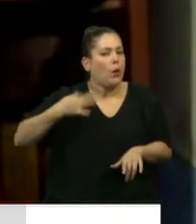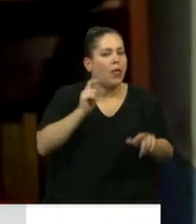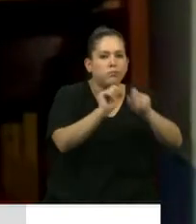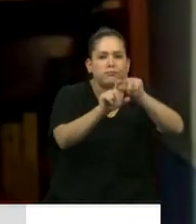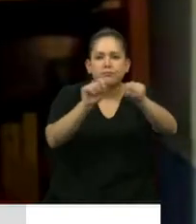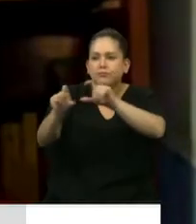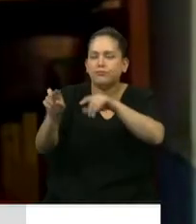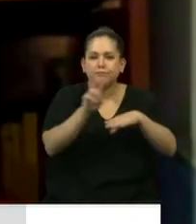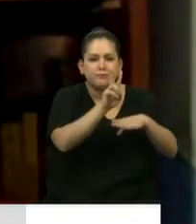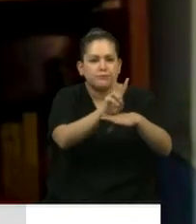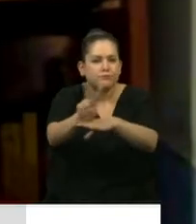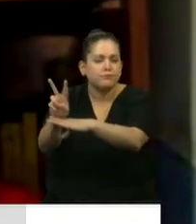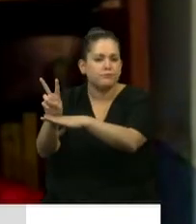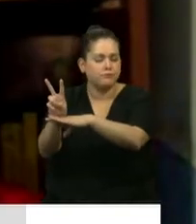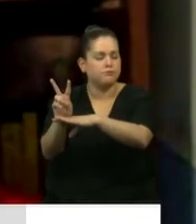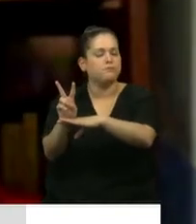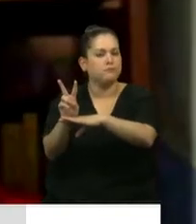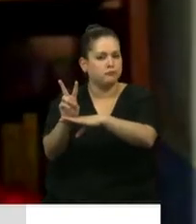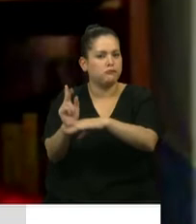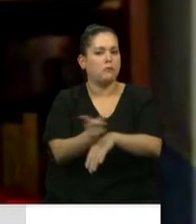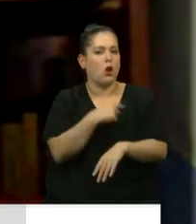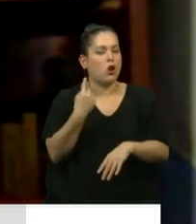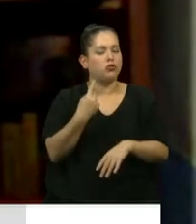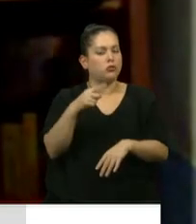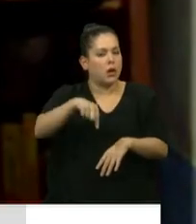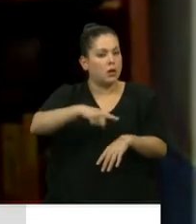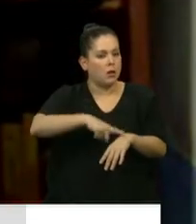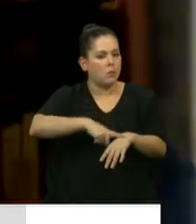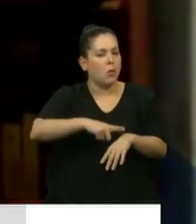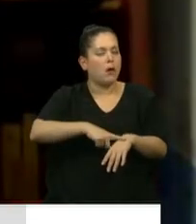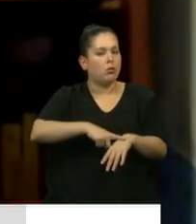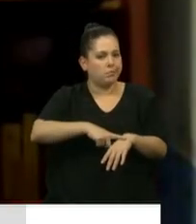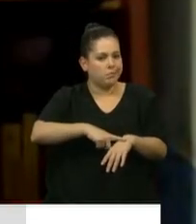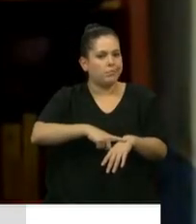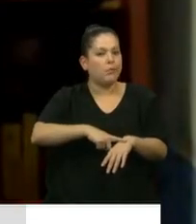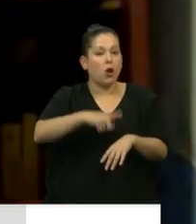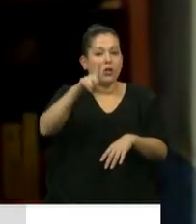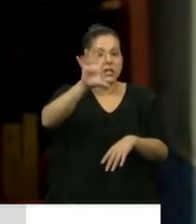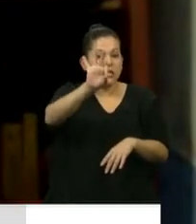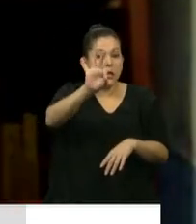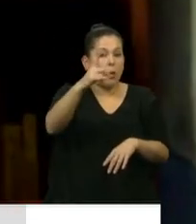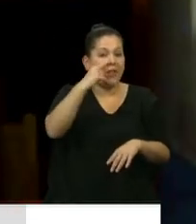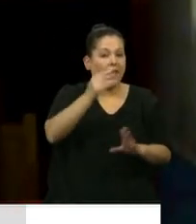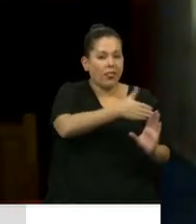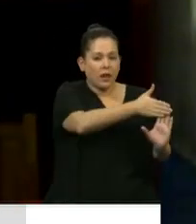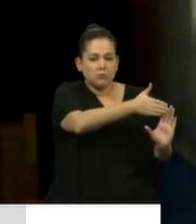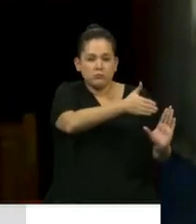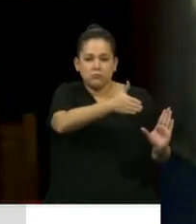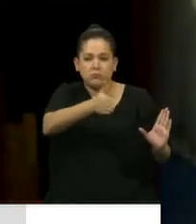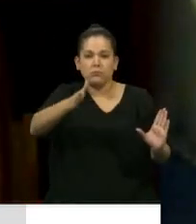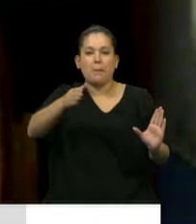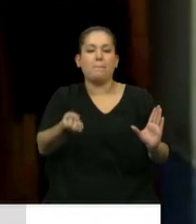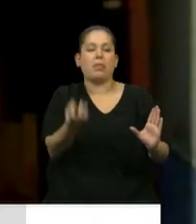nosotros estamos abriendo estas sesiones después de 50 y pico de días. Yo le quiero pedir